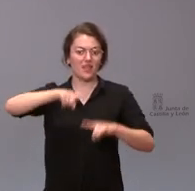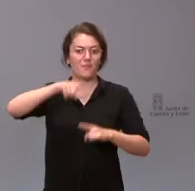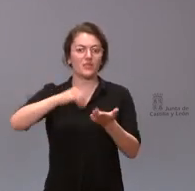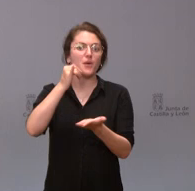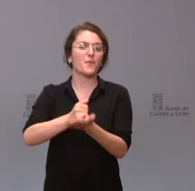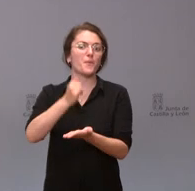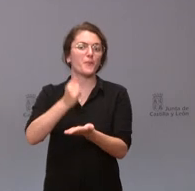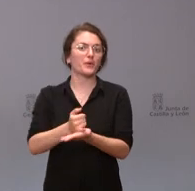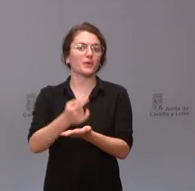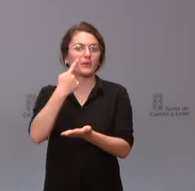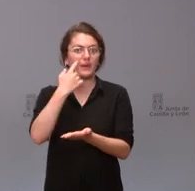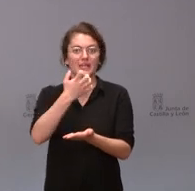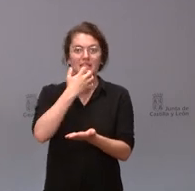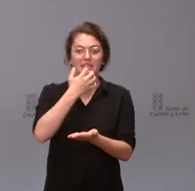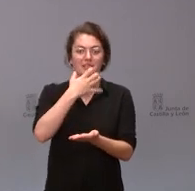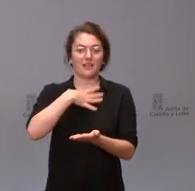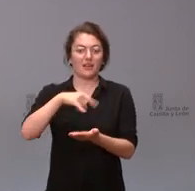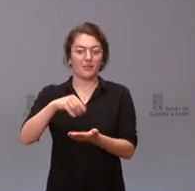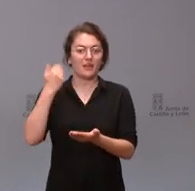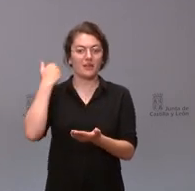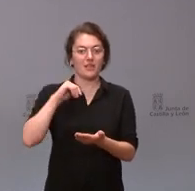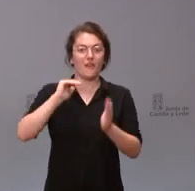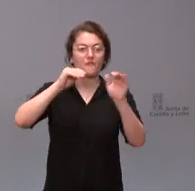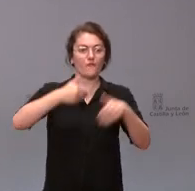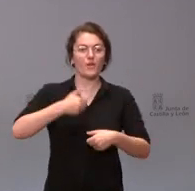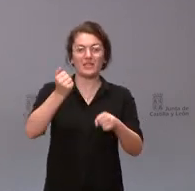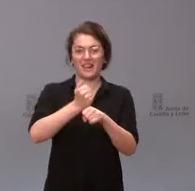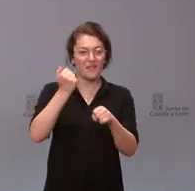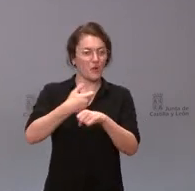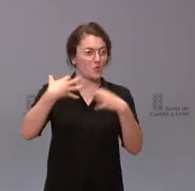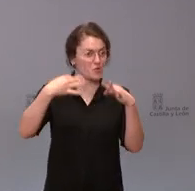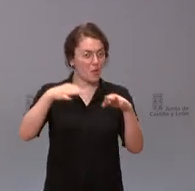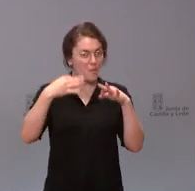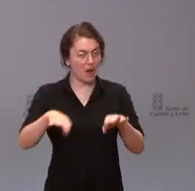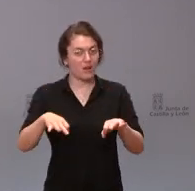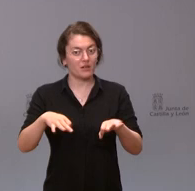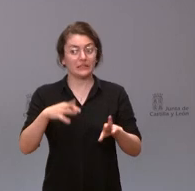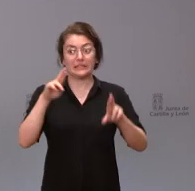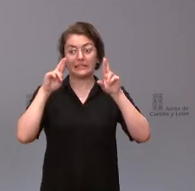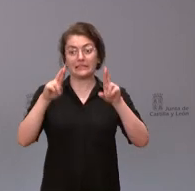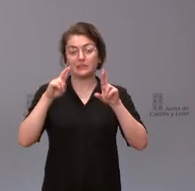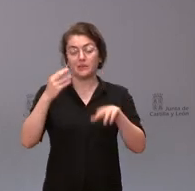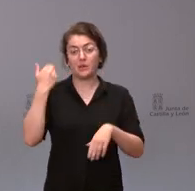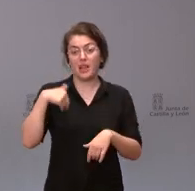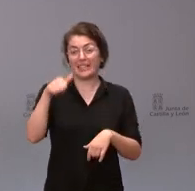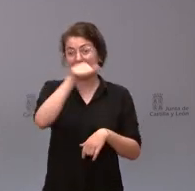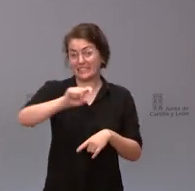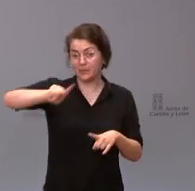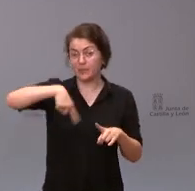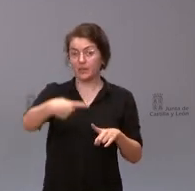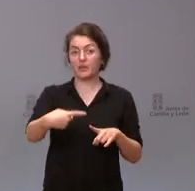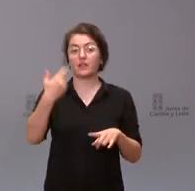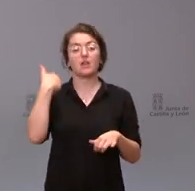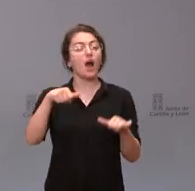que se pueda hacer pues pueda volver a su actividad ordinaria que espero que pueda ser esta actividad ordinaria la próxima semana y a partir de